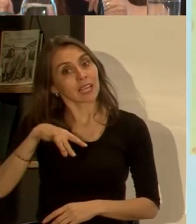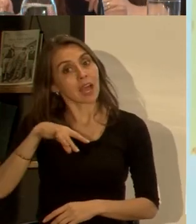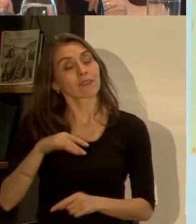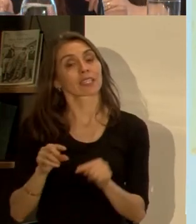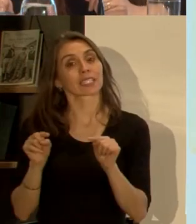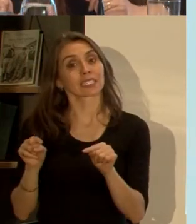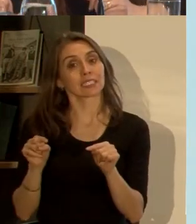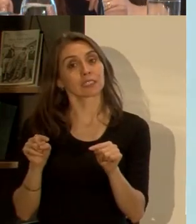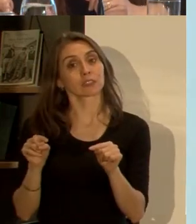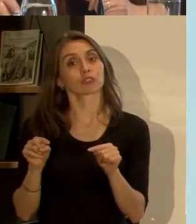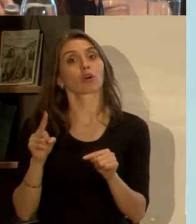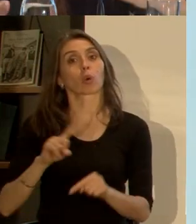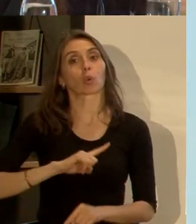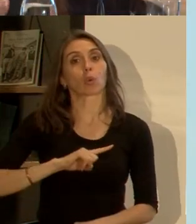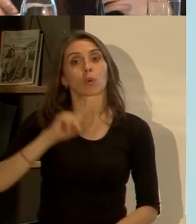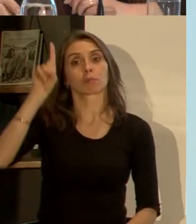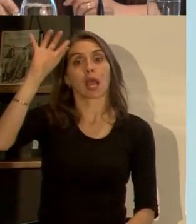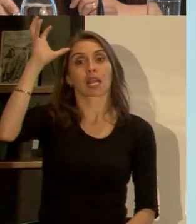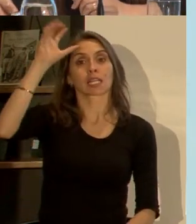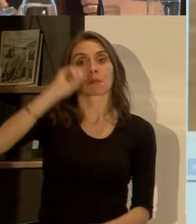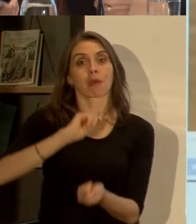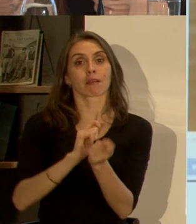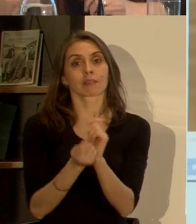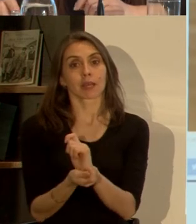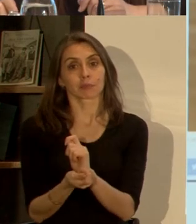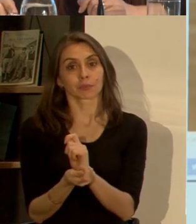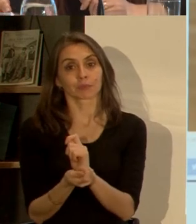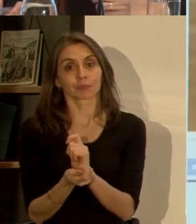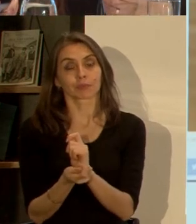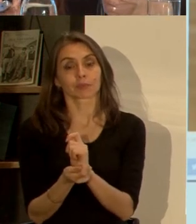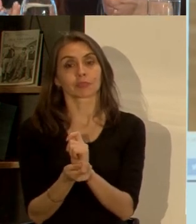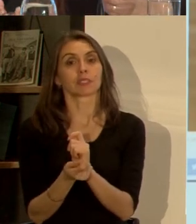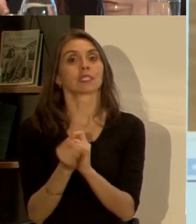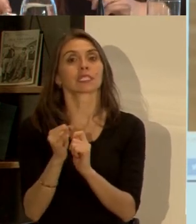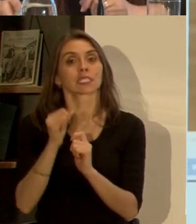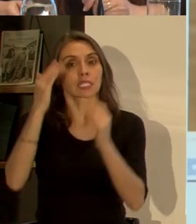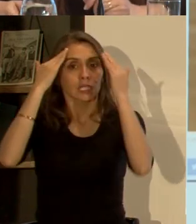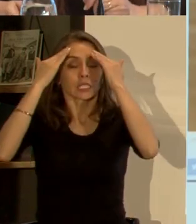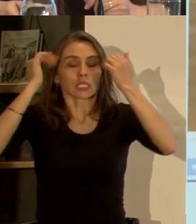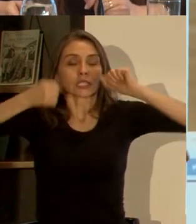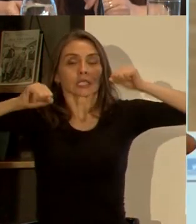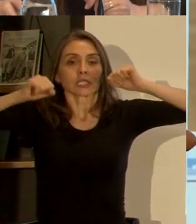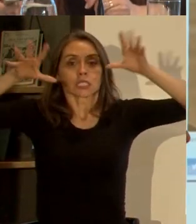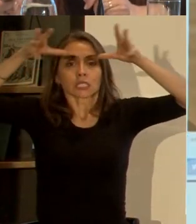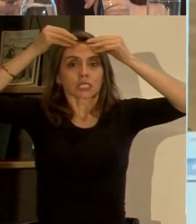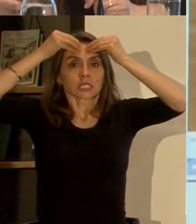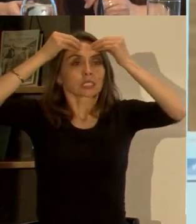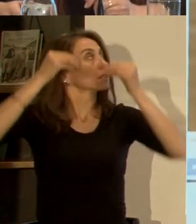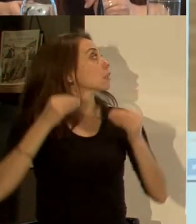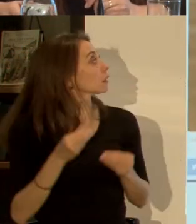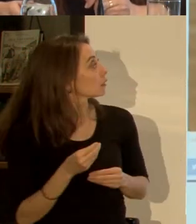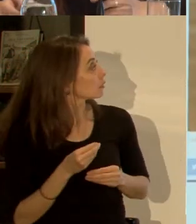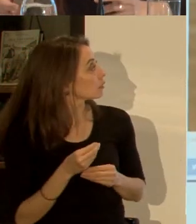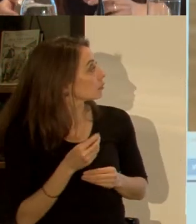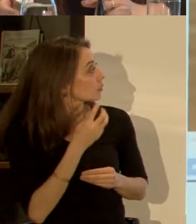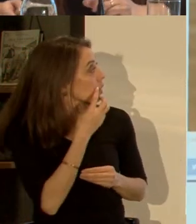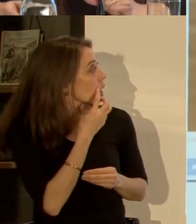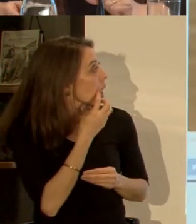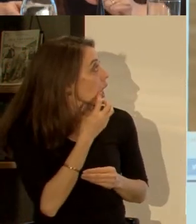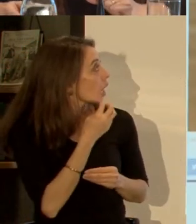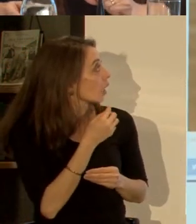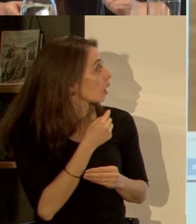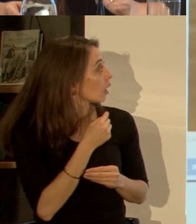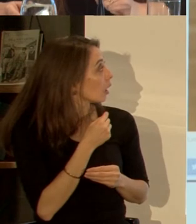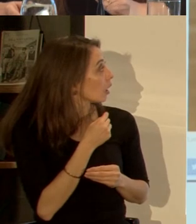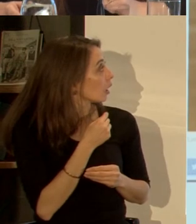también tiene que ver con lo del cambio climático y por supuesto los efectos mentales aquí veíamos como a través